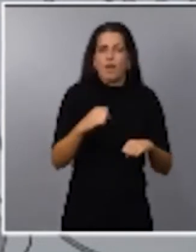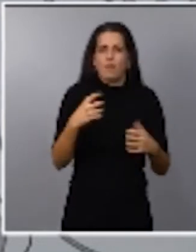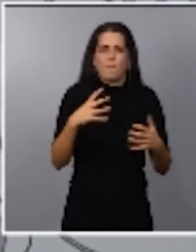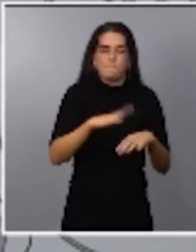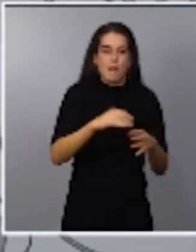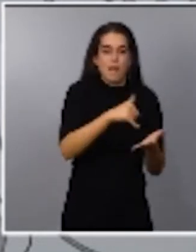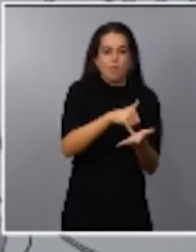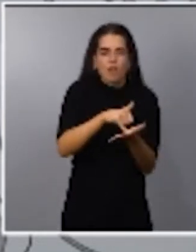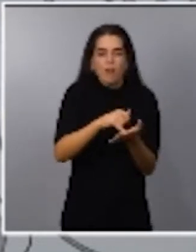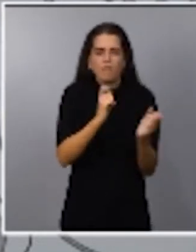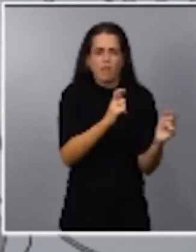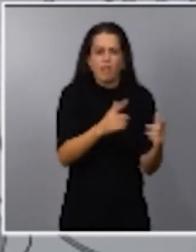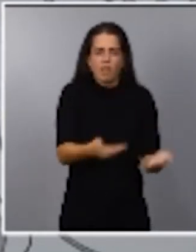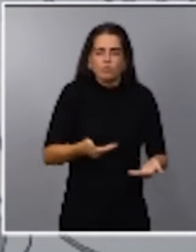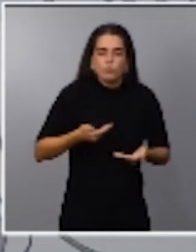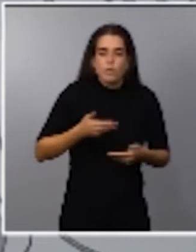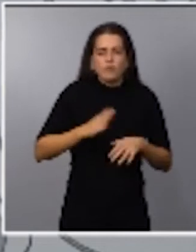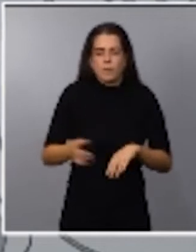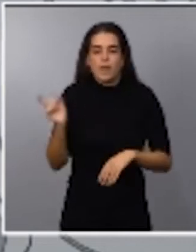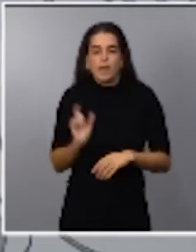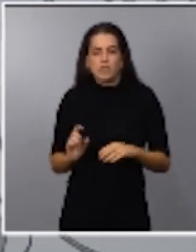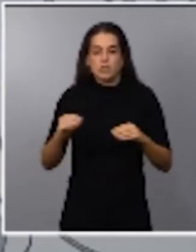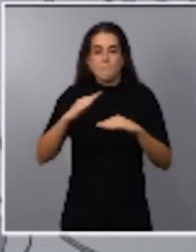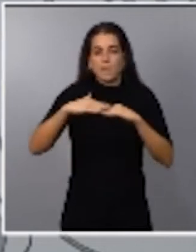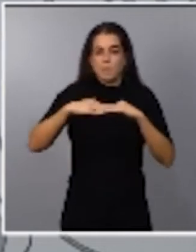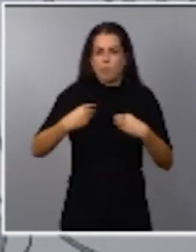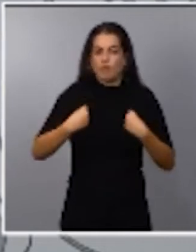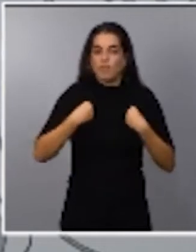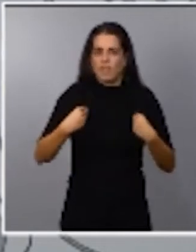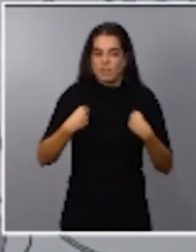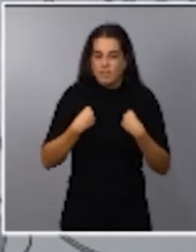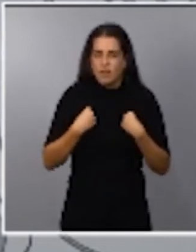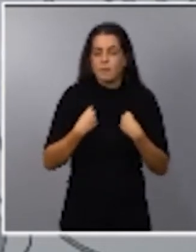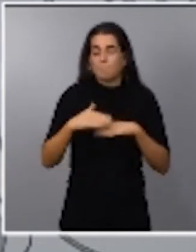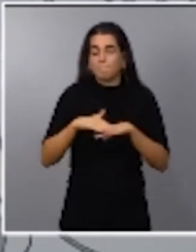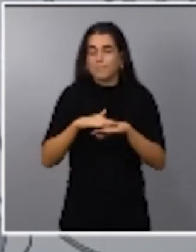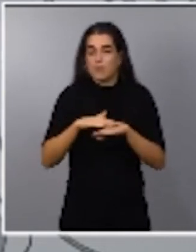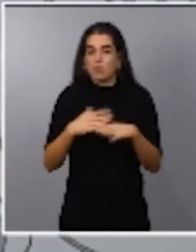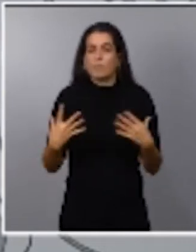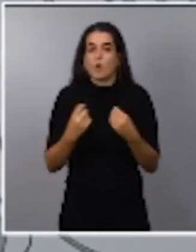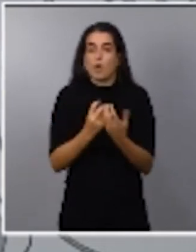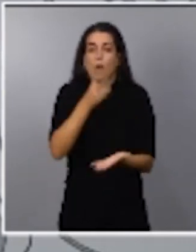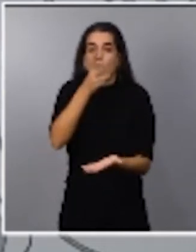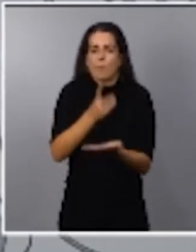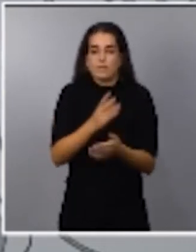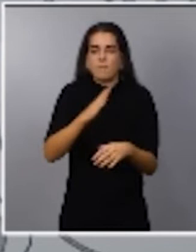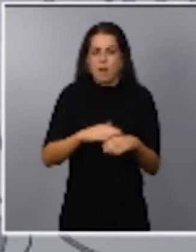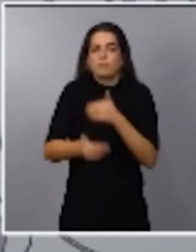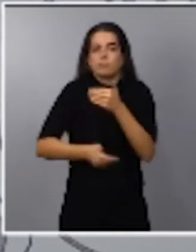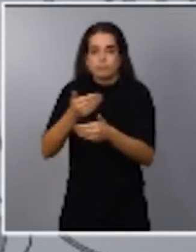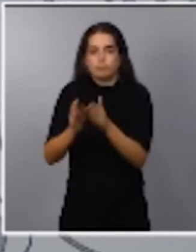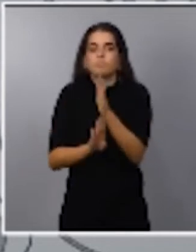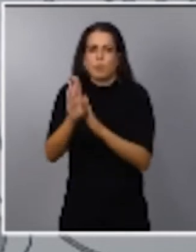puesta en marcha del ingreso mínimo vital, la subida